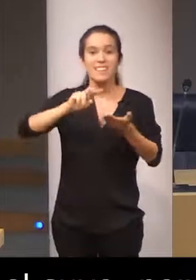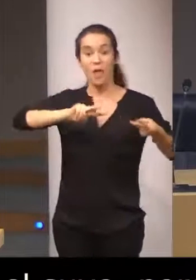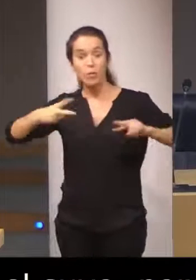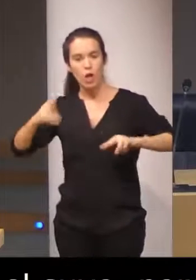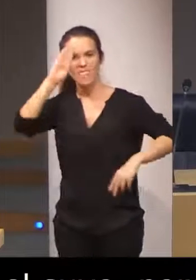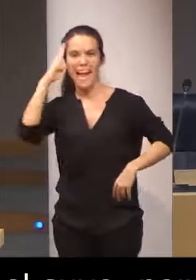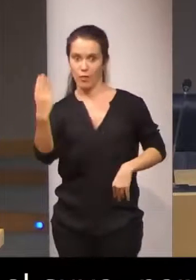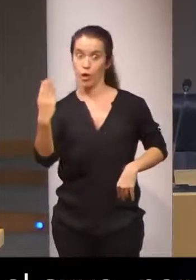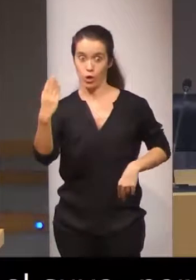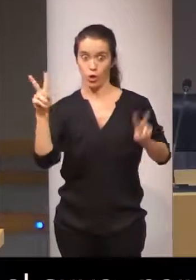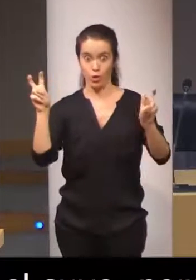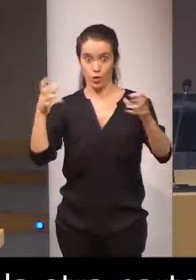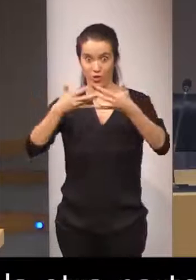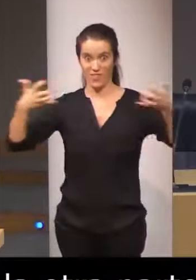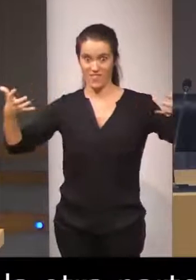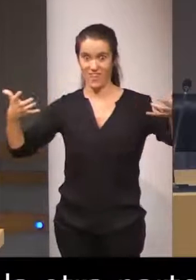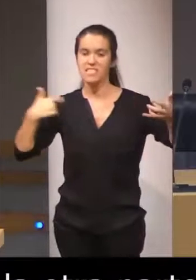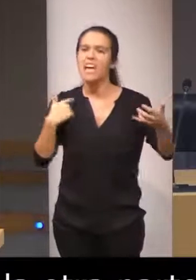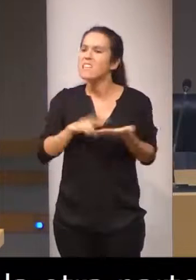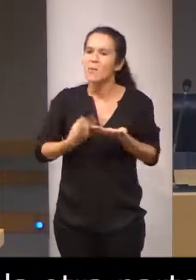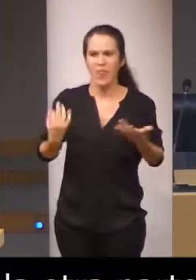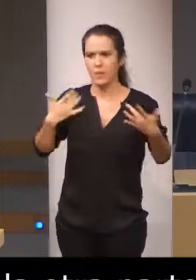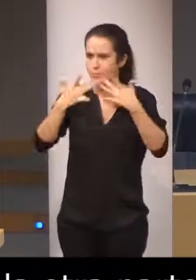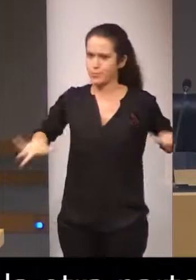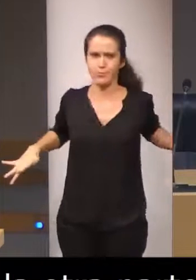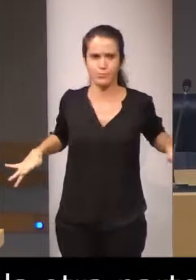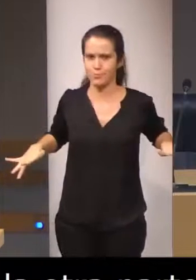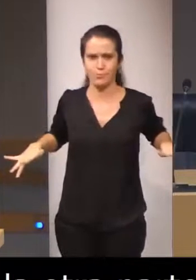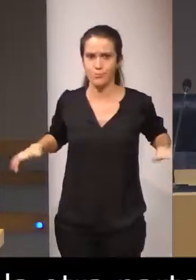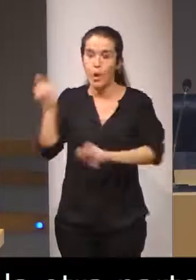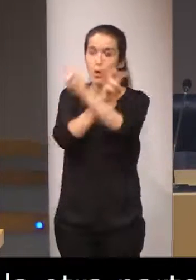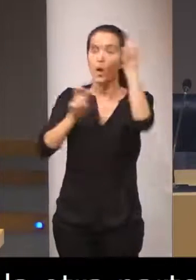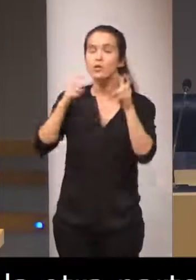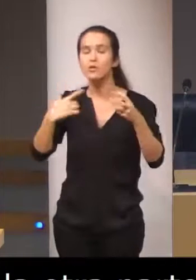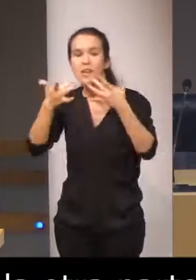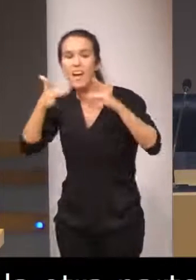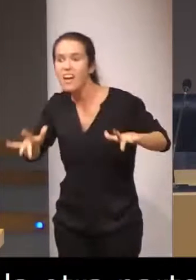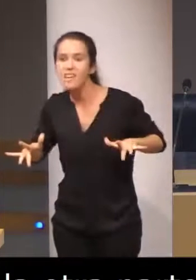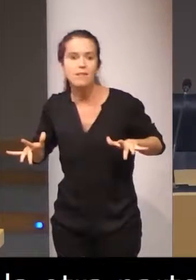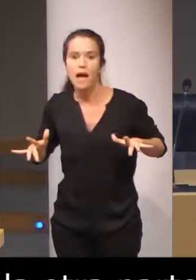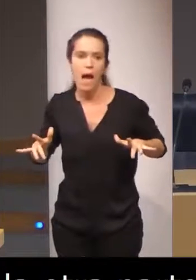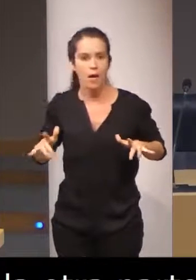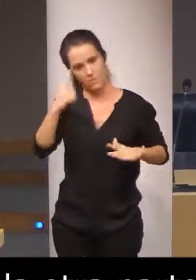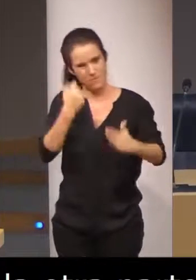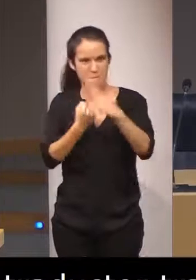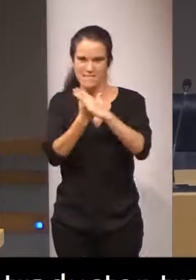El intérprete debe ser neutral y hay que buscar esa neutralidad a toda costa.